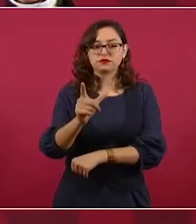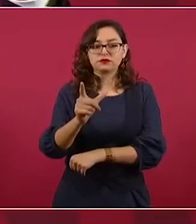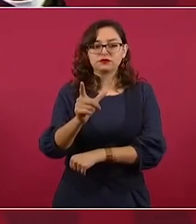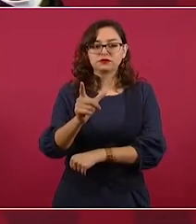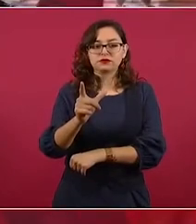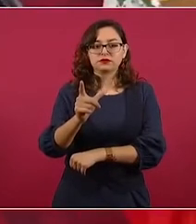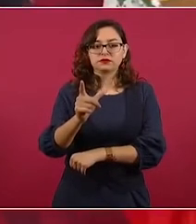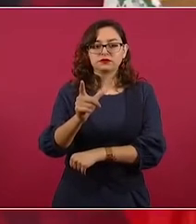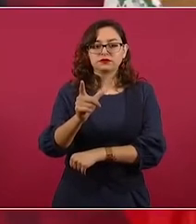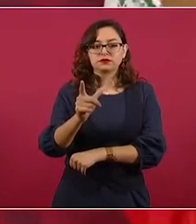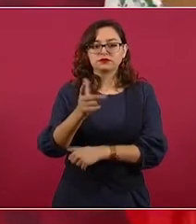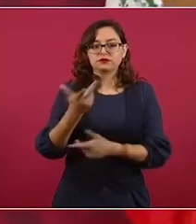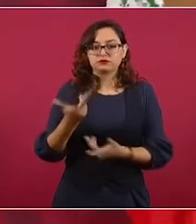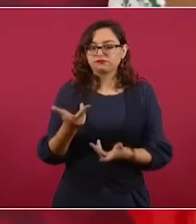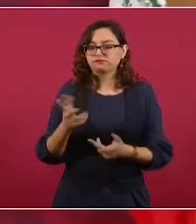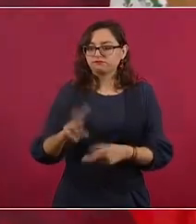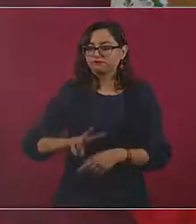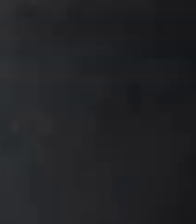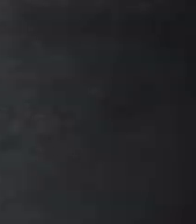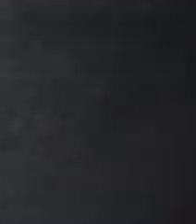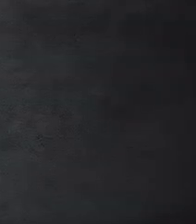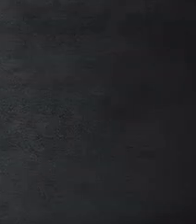revolución.